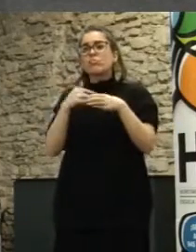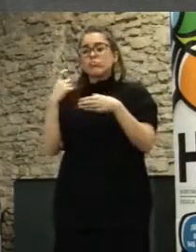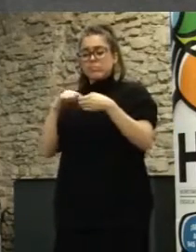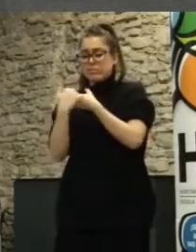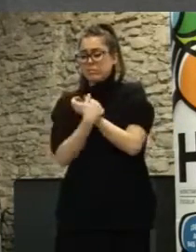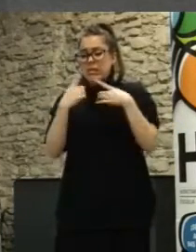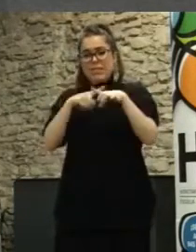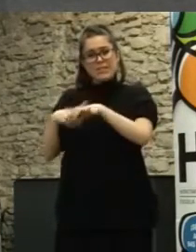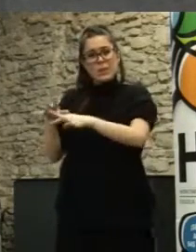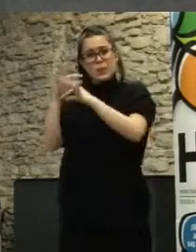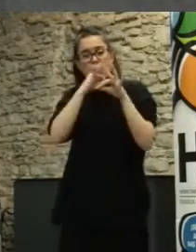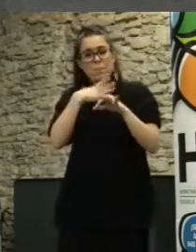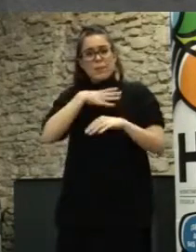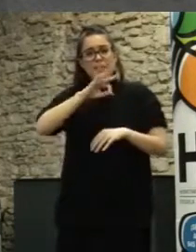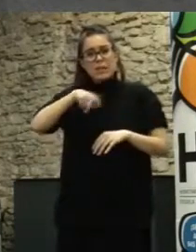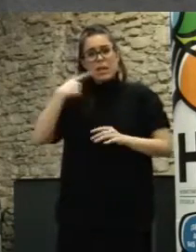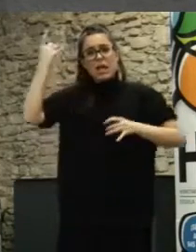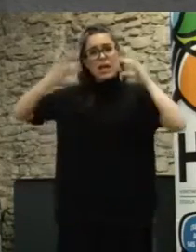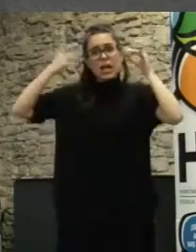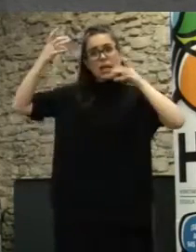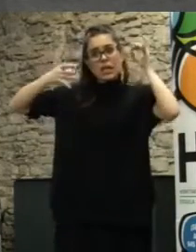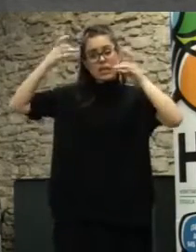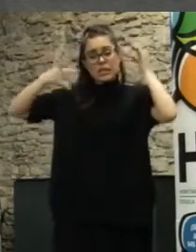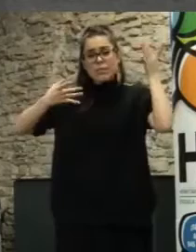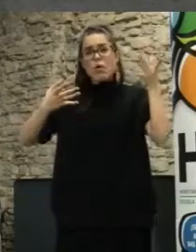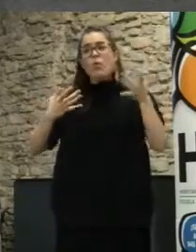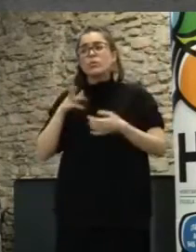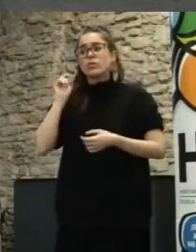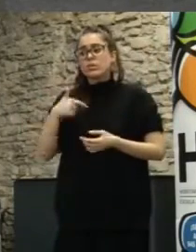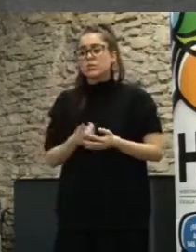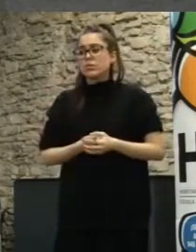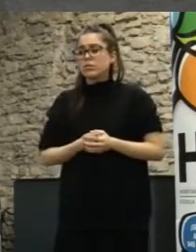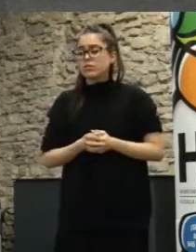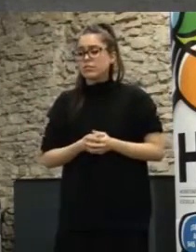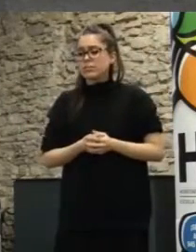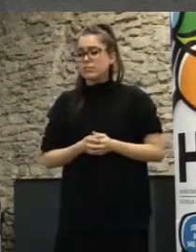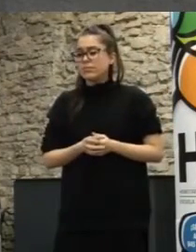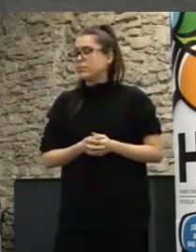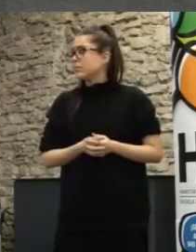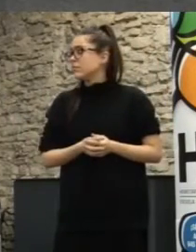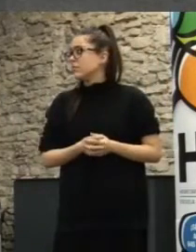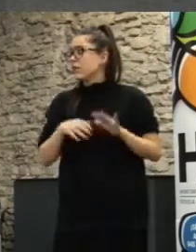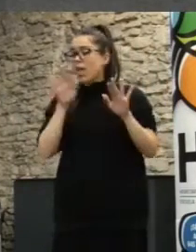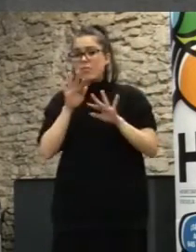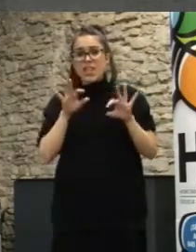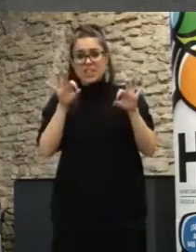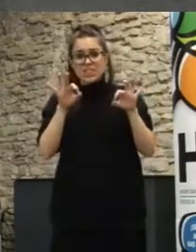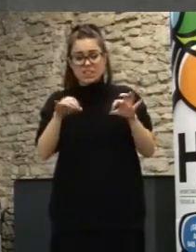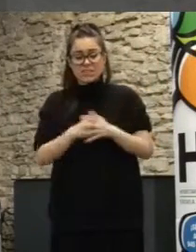la parte creativa el desarrollar ideas que incluso la innovación funciona así no eran esperadas